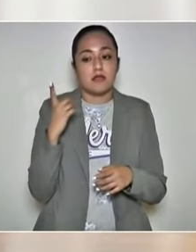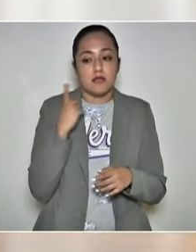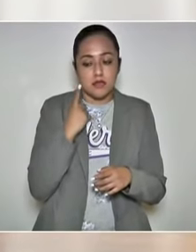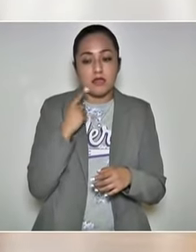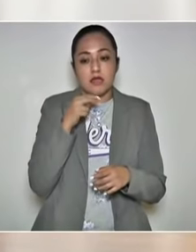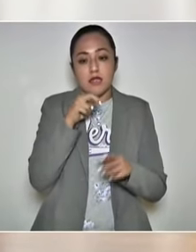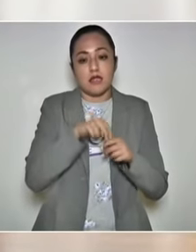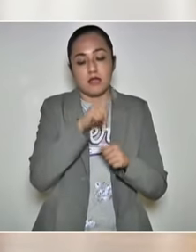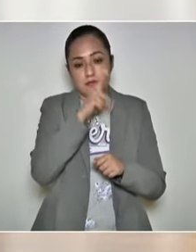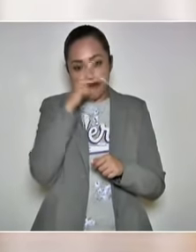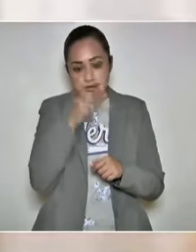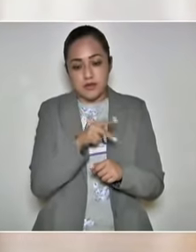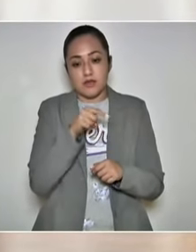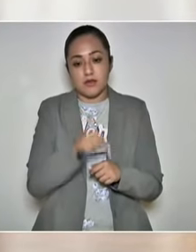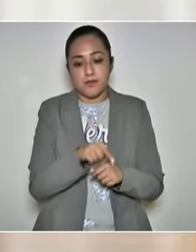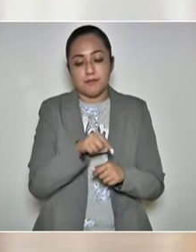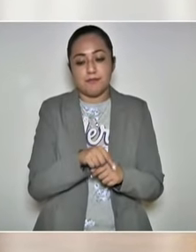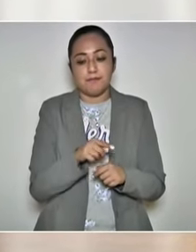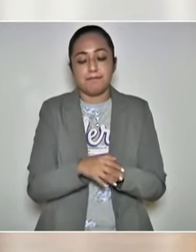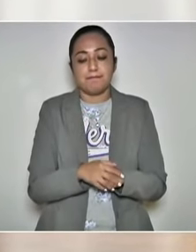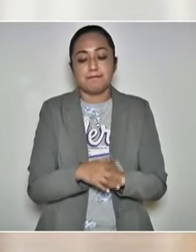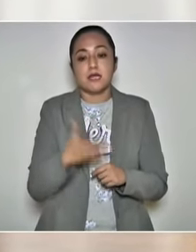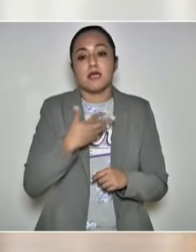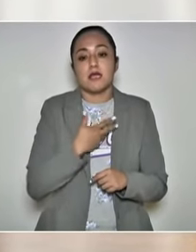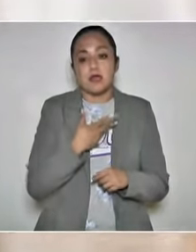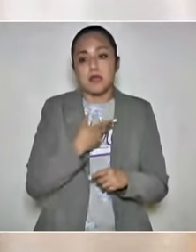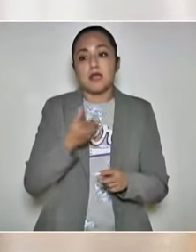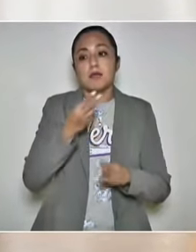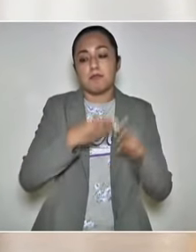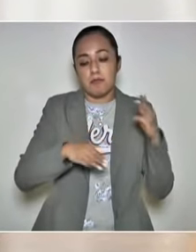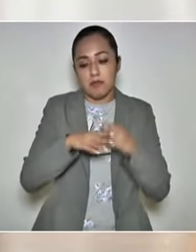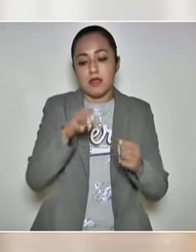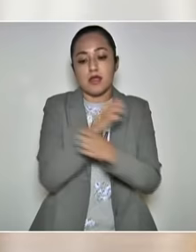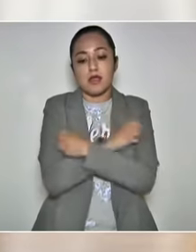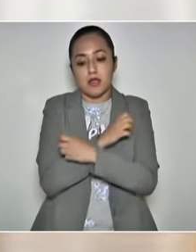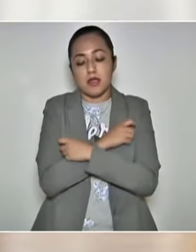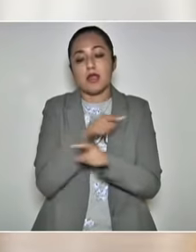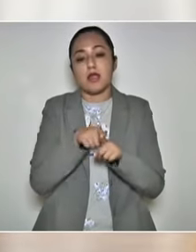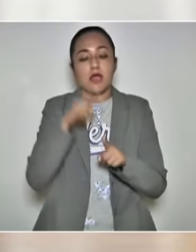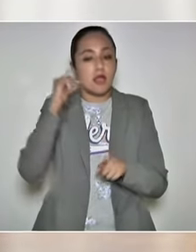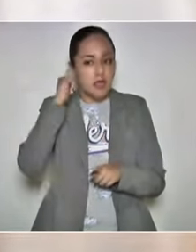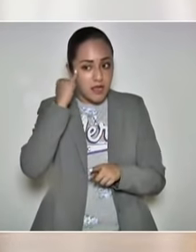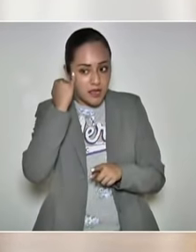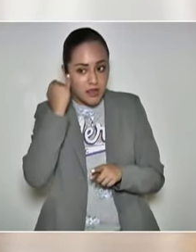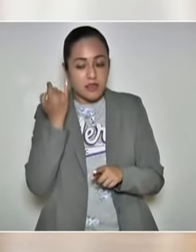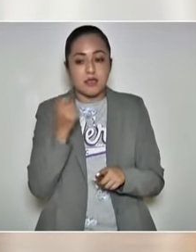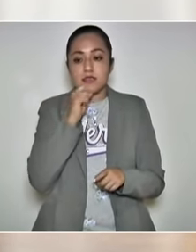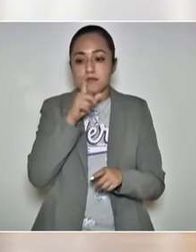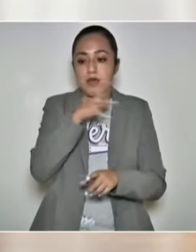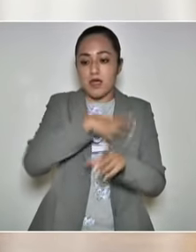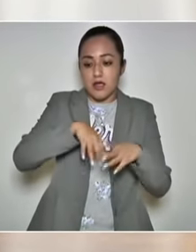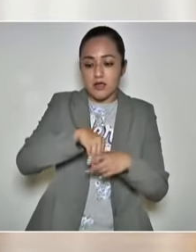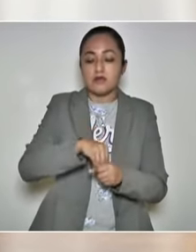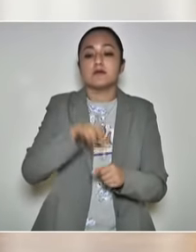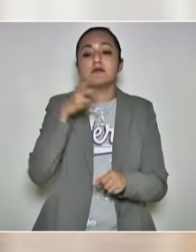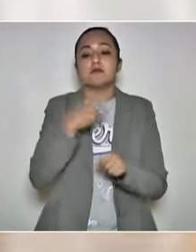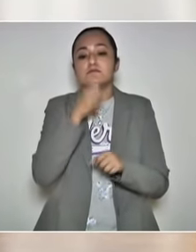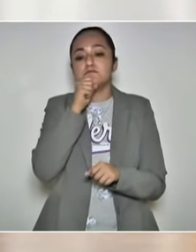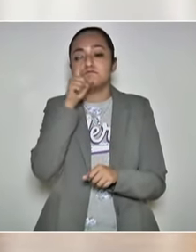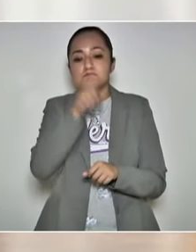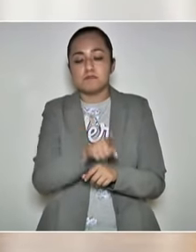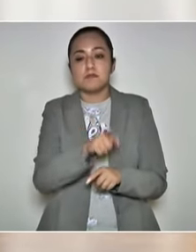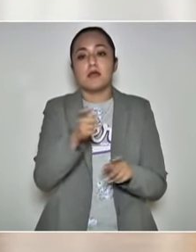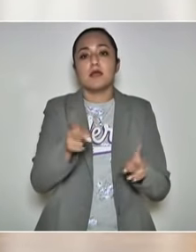tiene en materia de educación indígena y educación inclusiva, los mismos términos